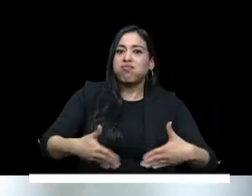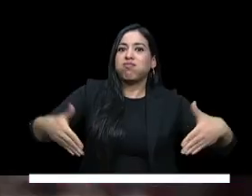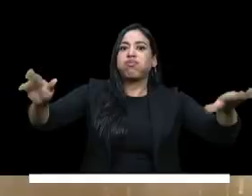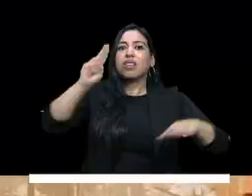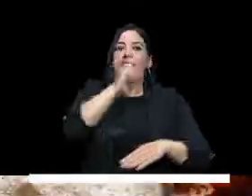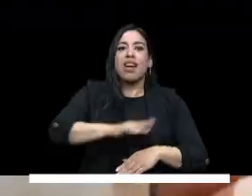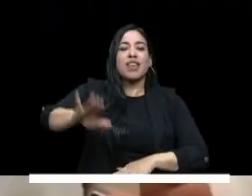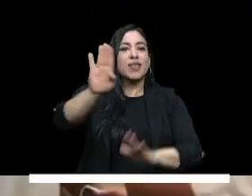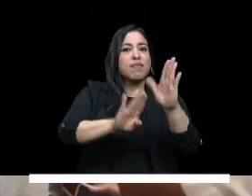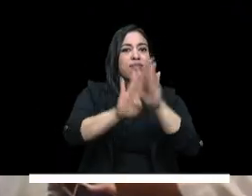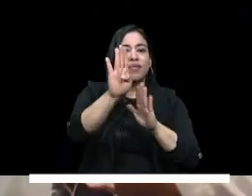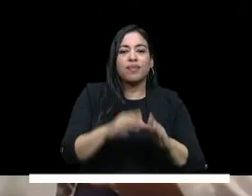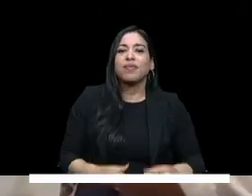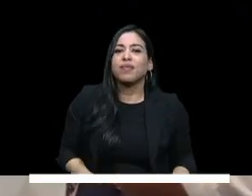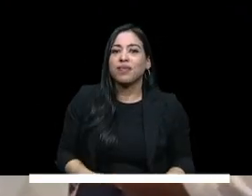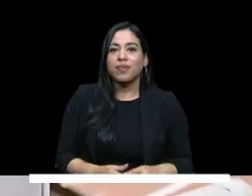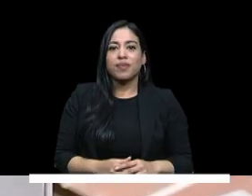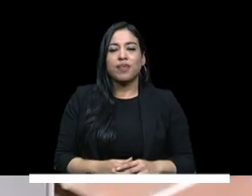nuestra nación